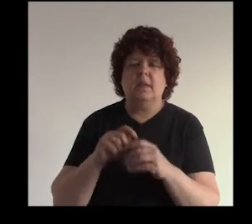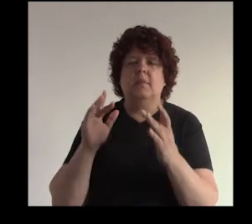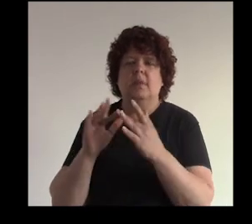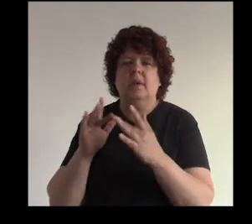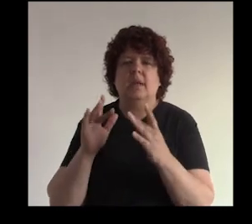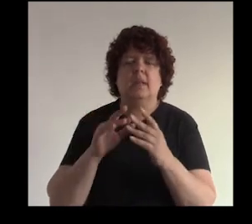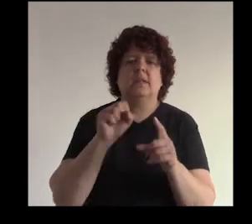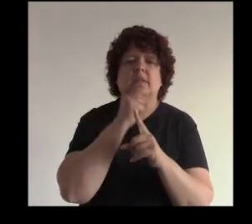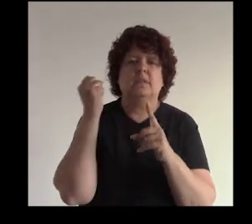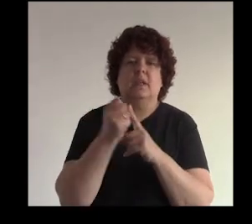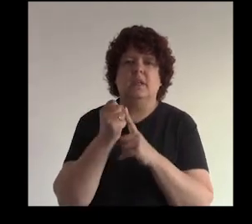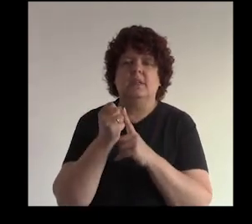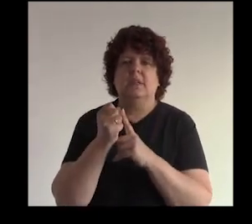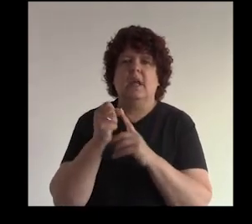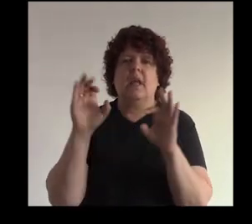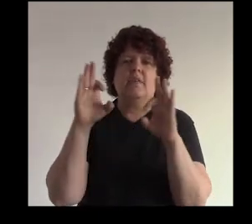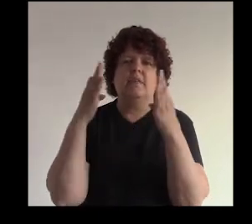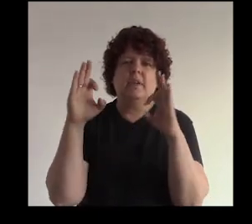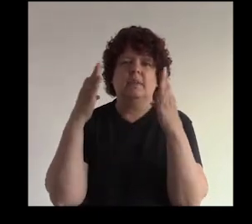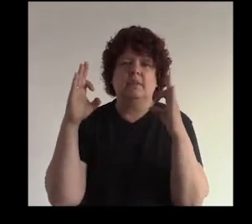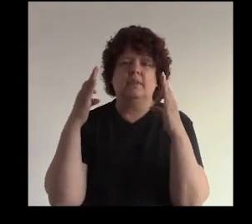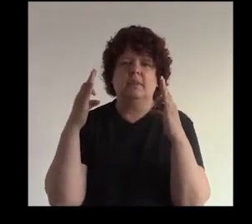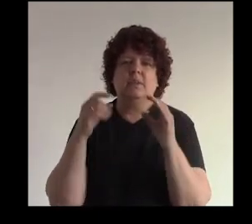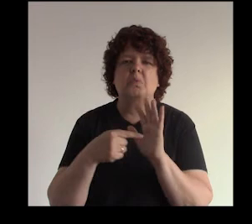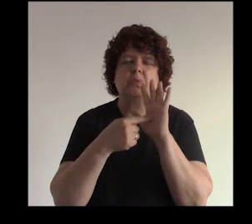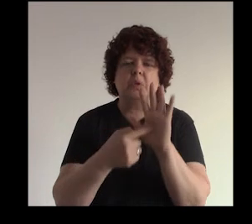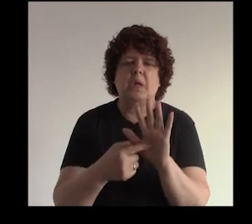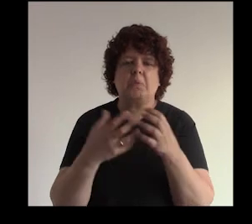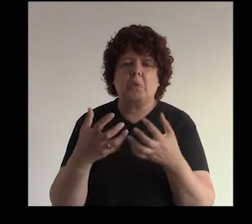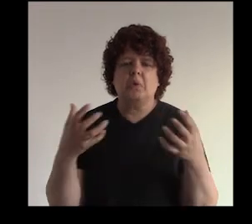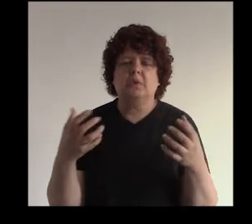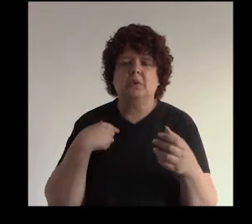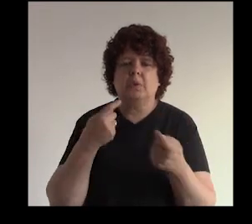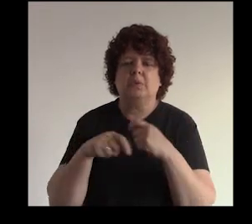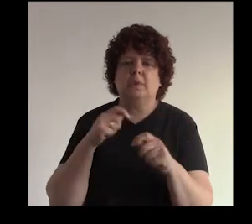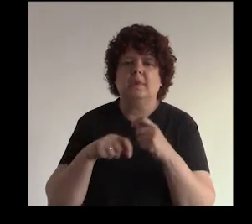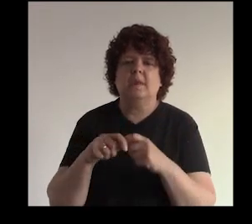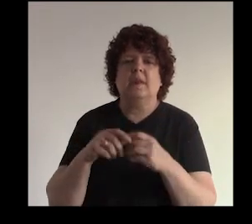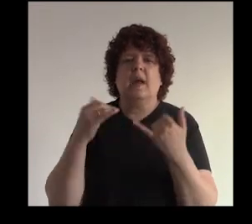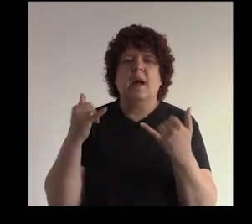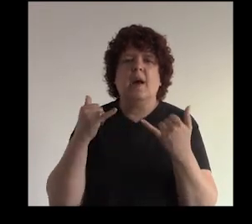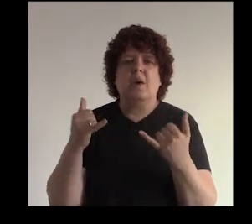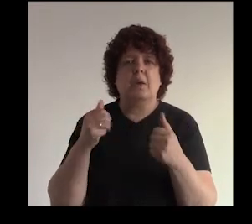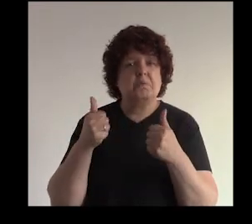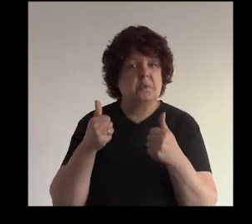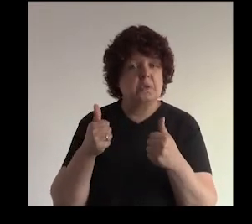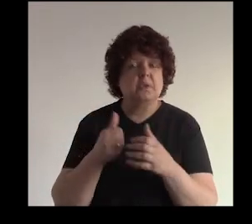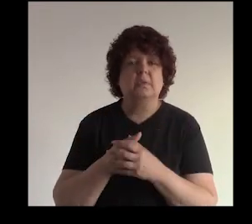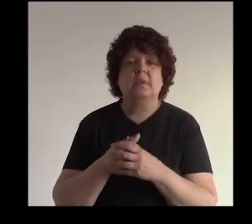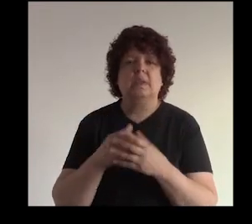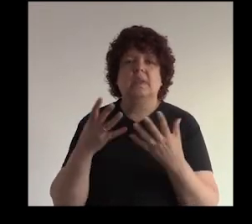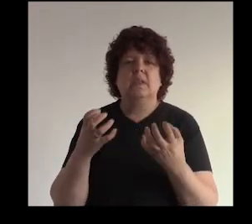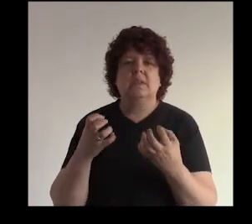redes sociales por el Facebook publiqué mis mis productos y ahora que me ha ido bien